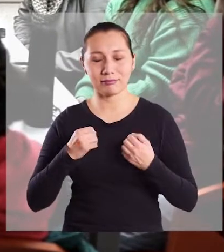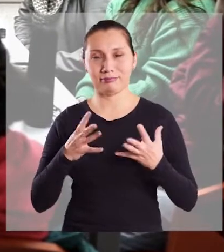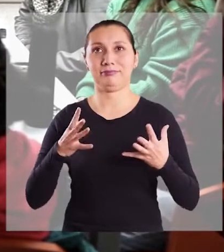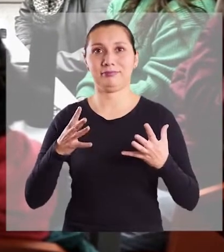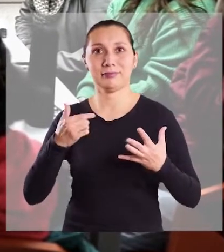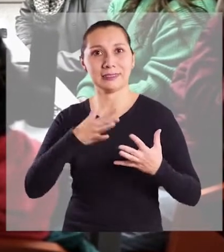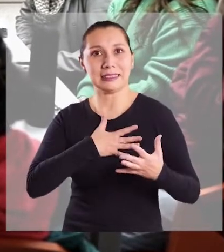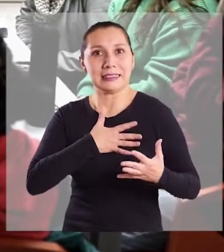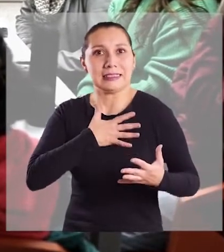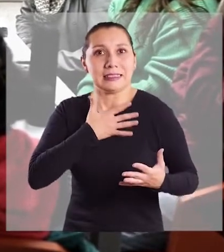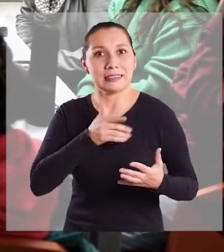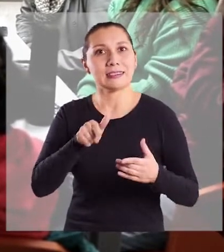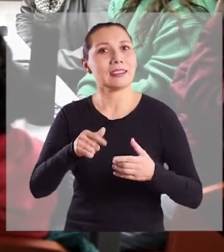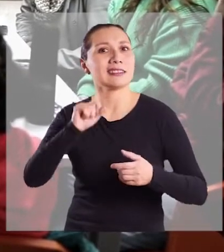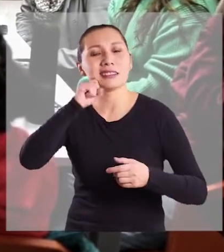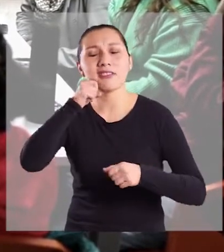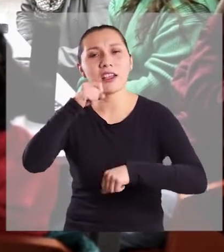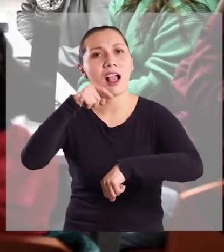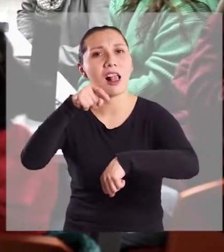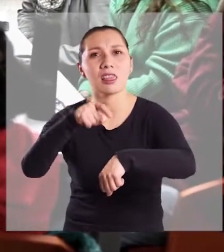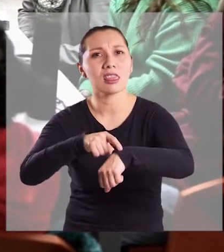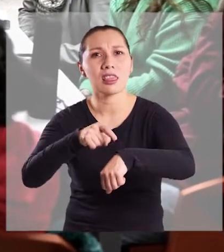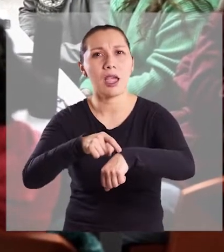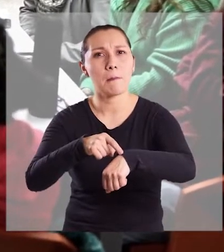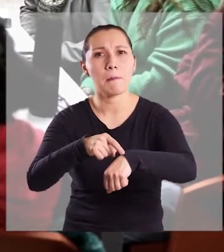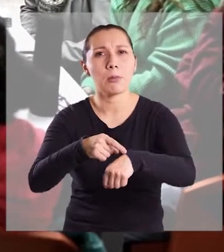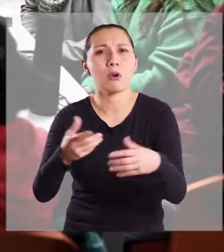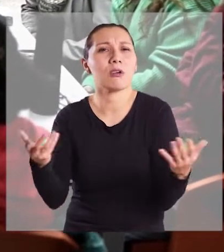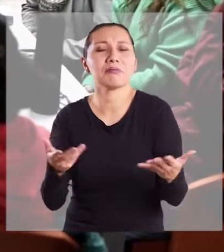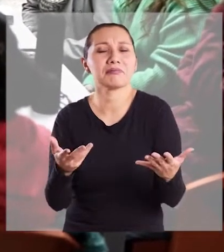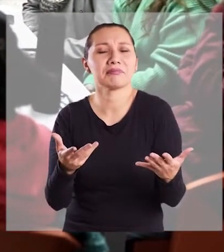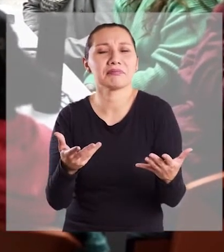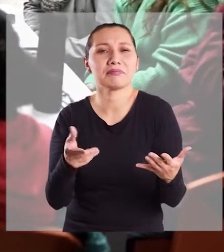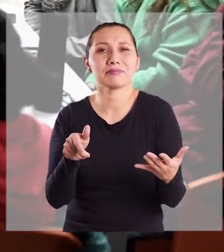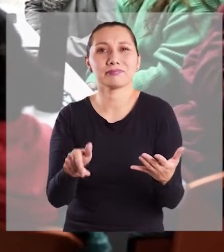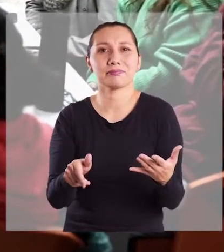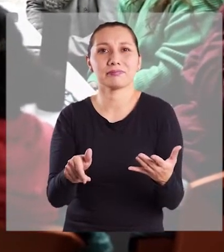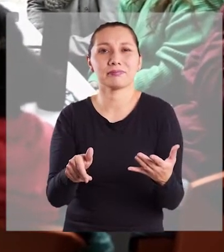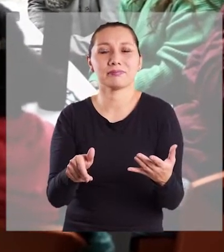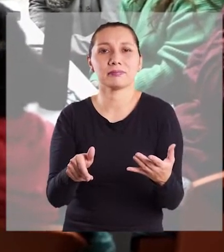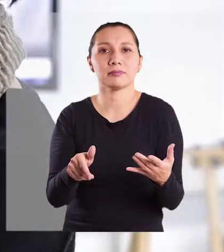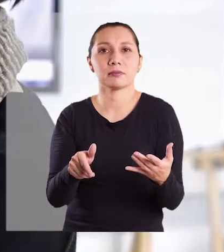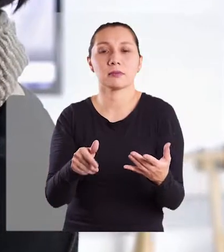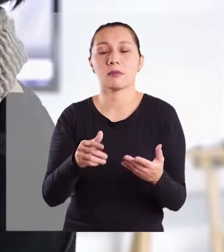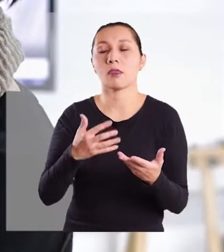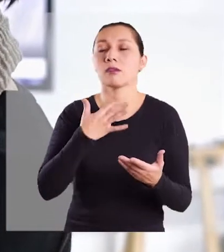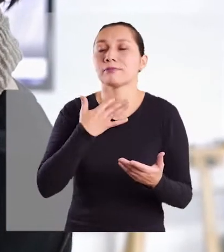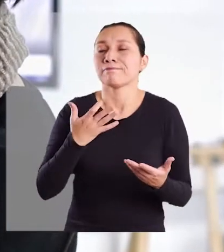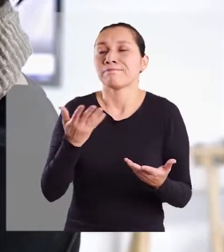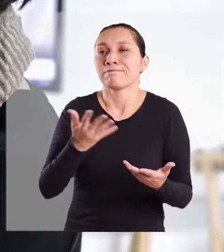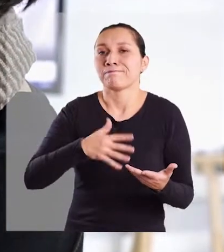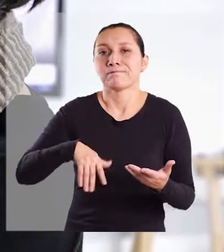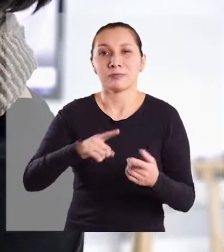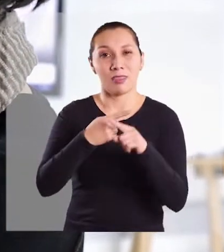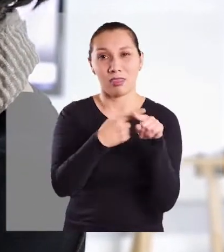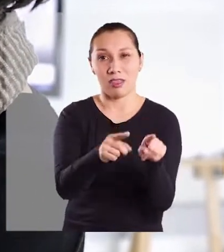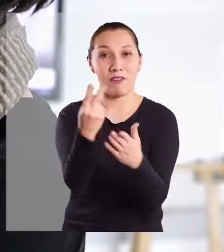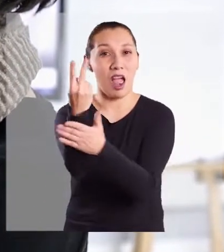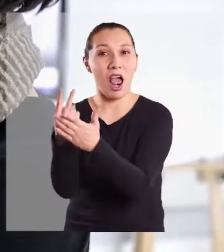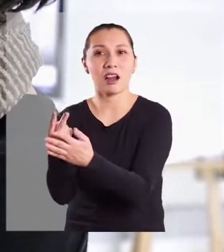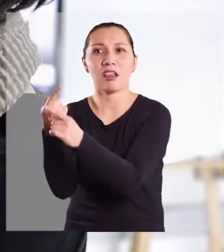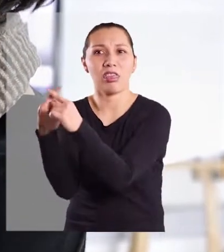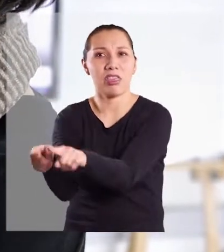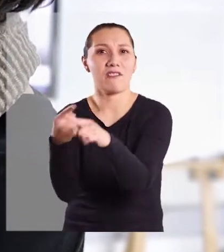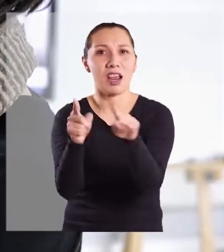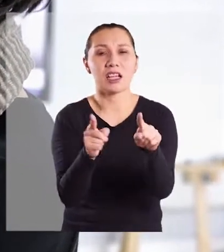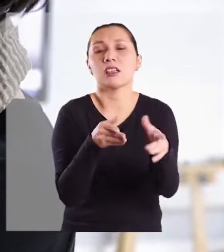también tiene que ver con el tiempo. decir, que dado que los distintos